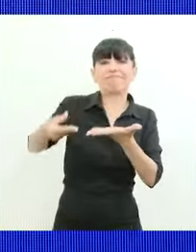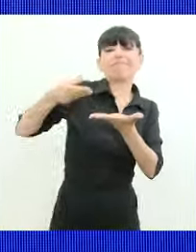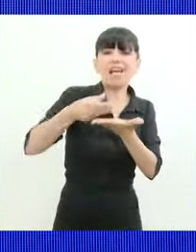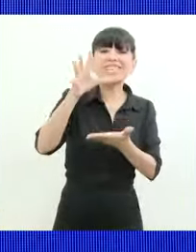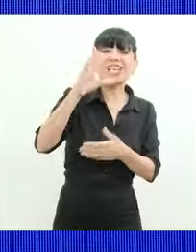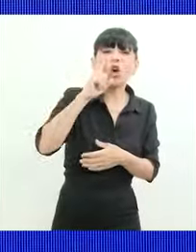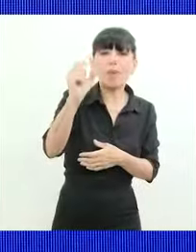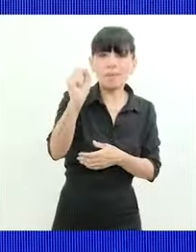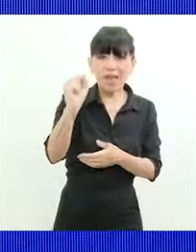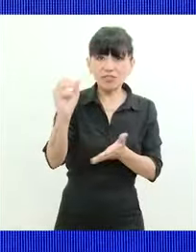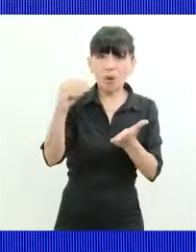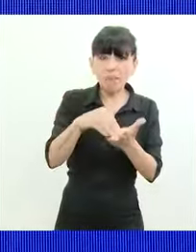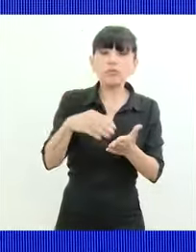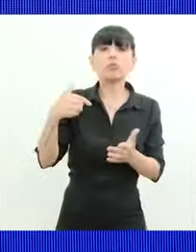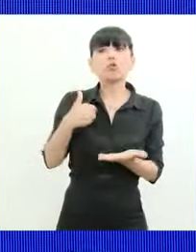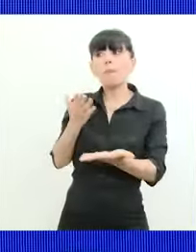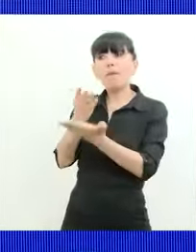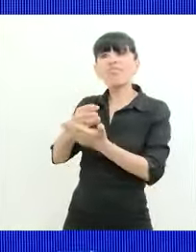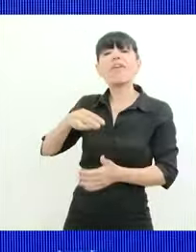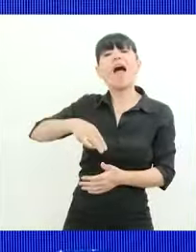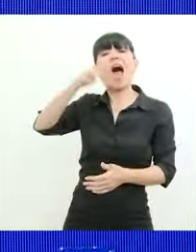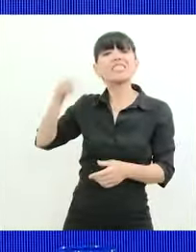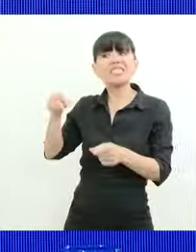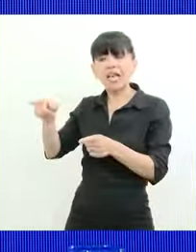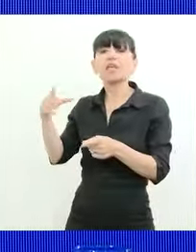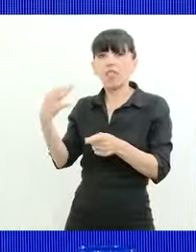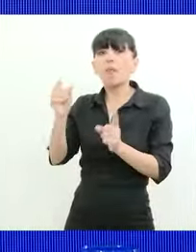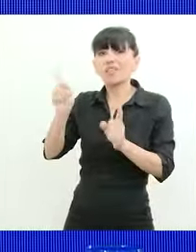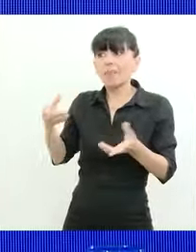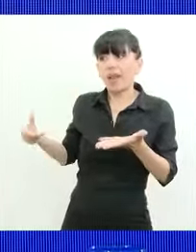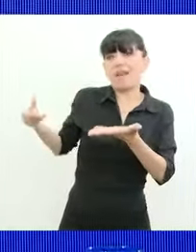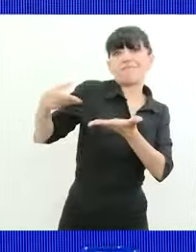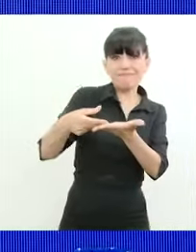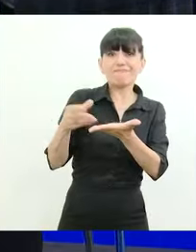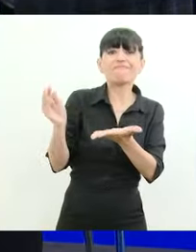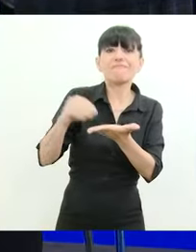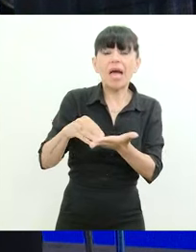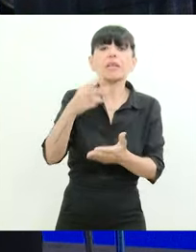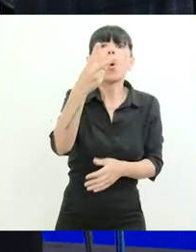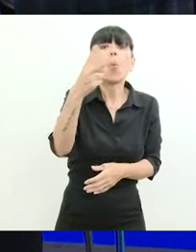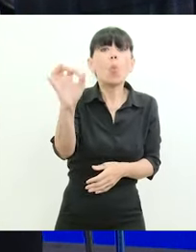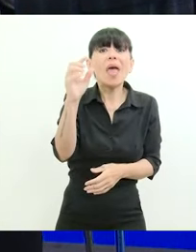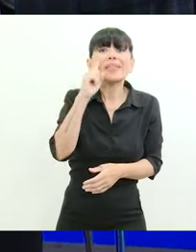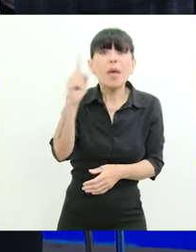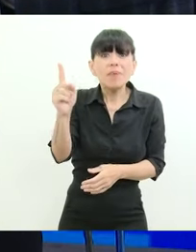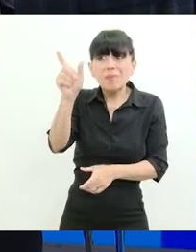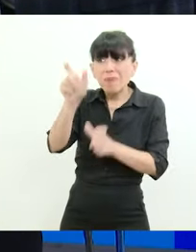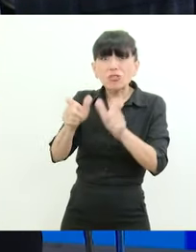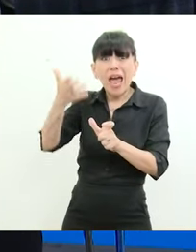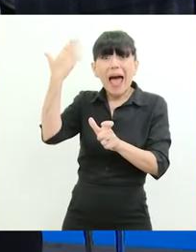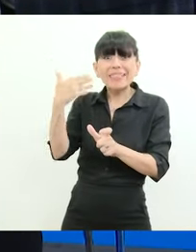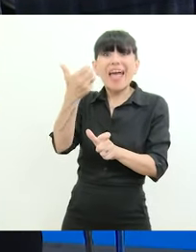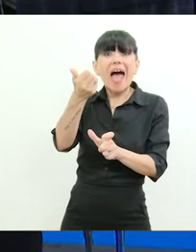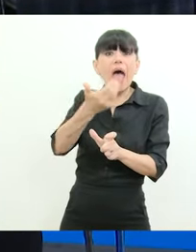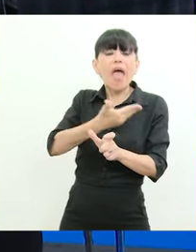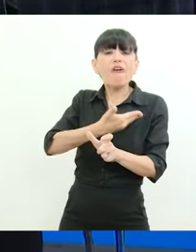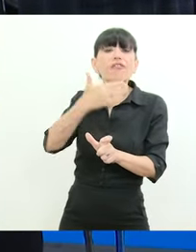pedí a la directora de ANSES que les ponga un refuerzo desde el sector público esos 20.000 jubilados de las AFJP que